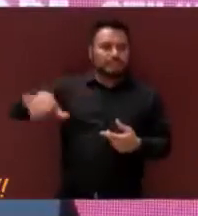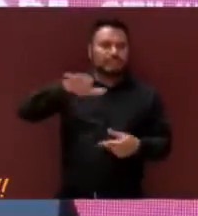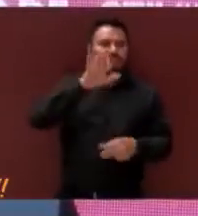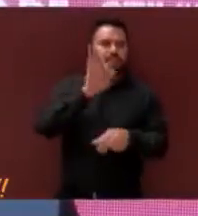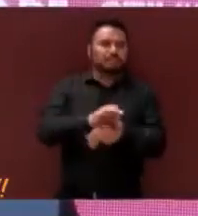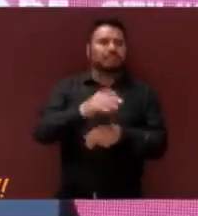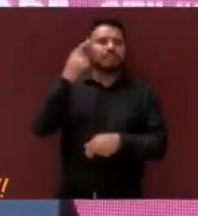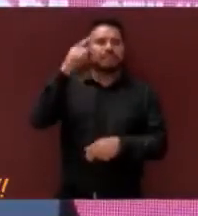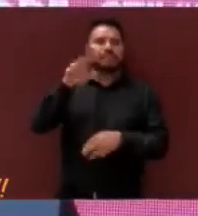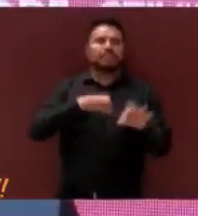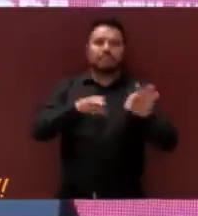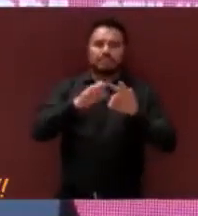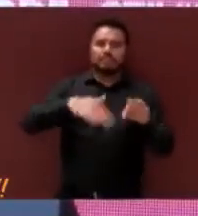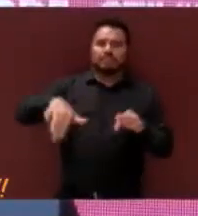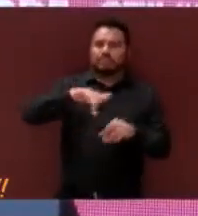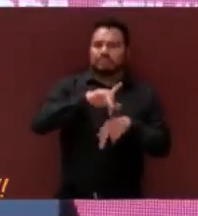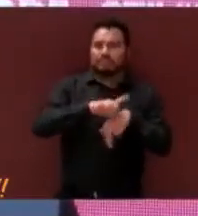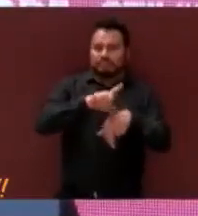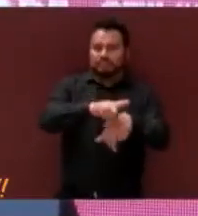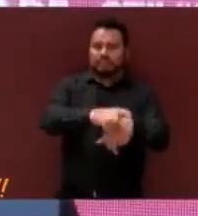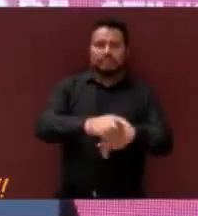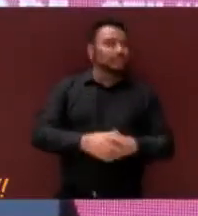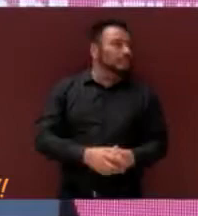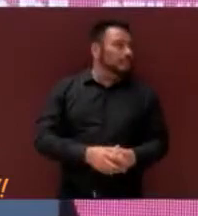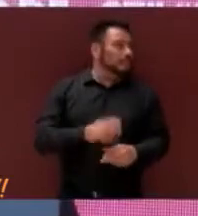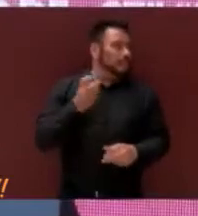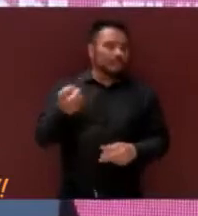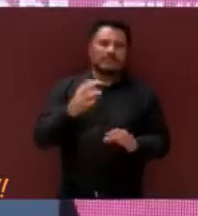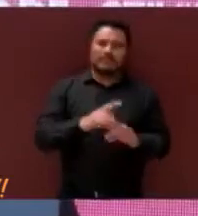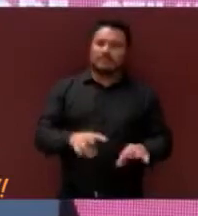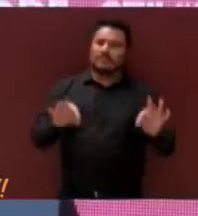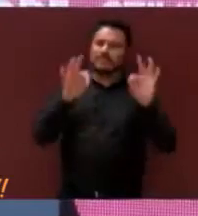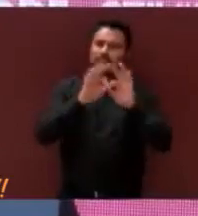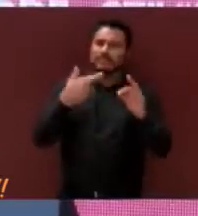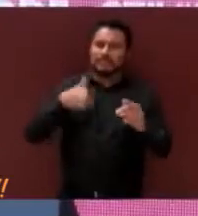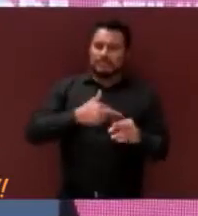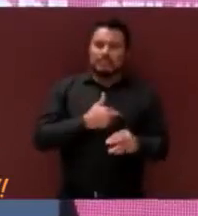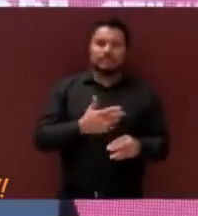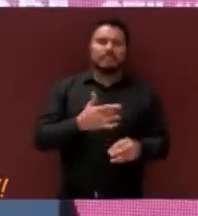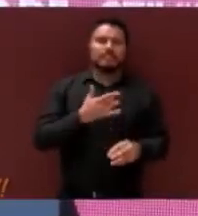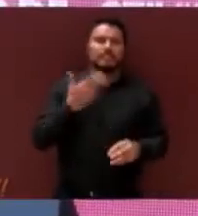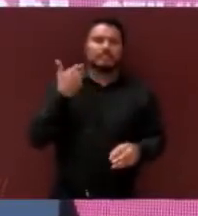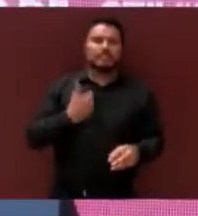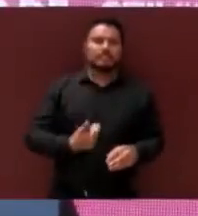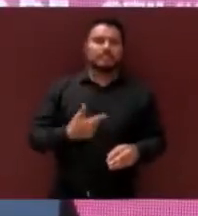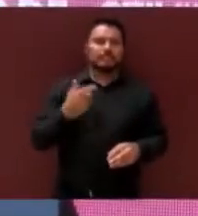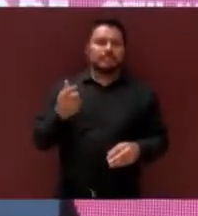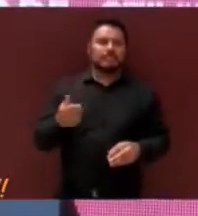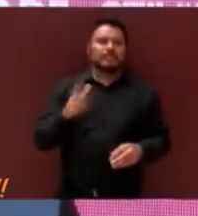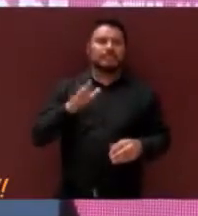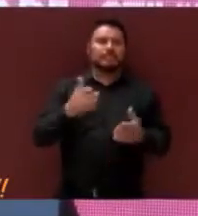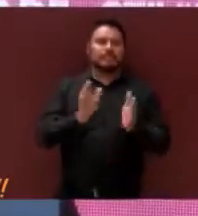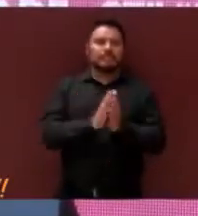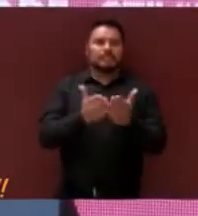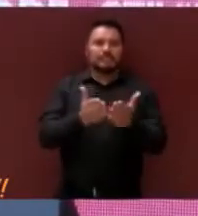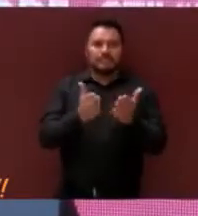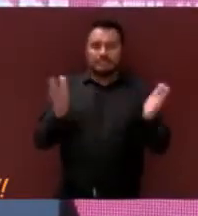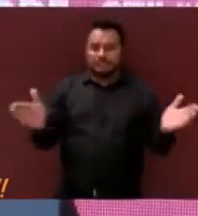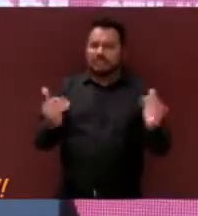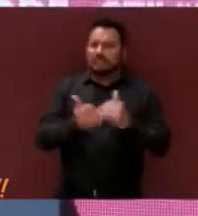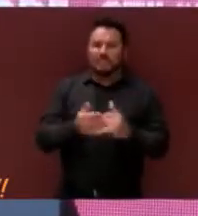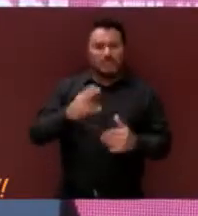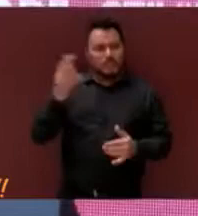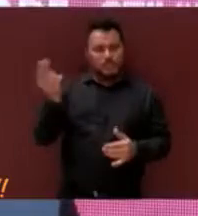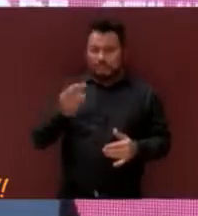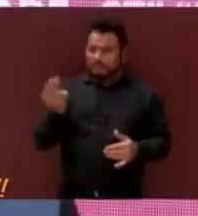a buscar el trabajo día a día. Era muy importante para nosotros ser un gobierno abierto, era urgente para sus